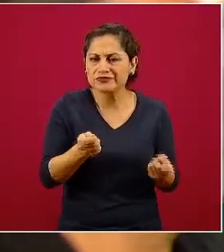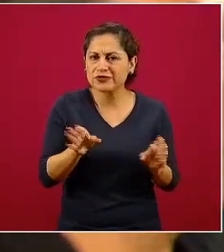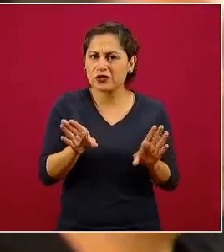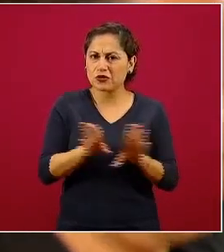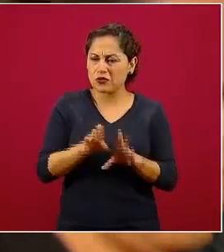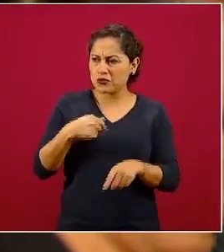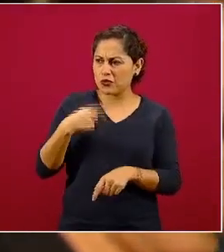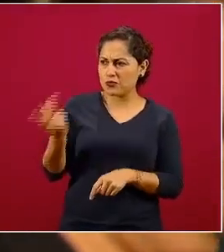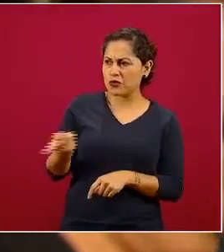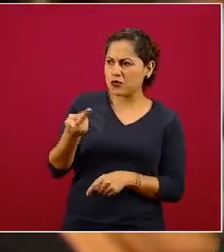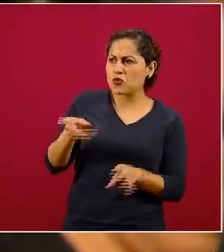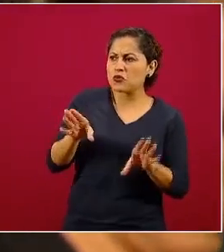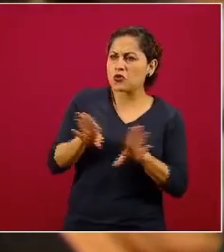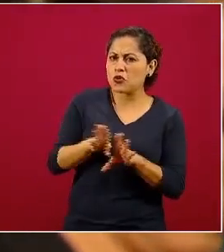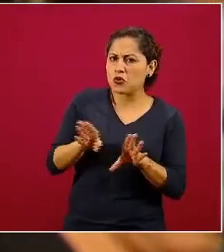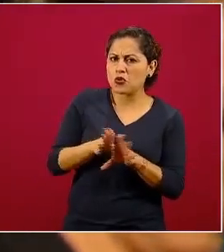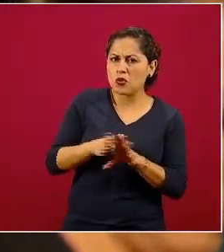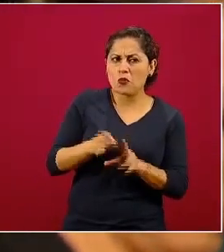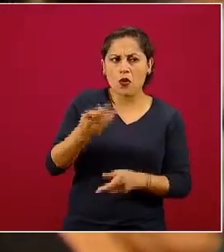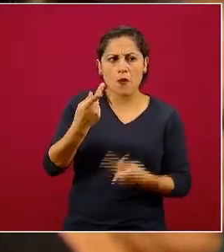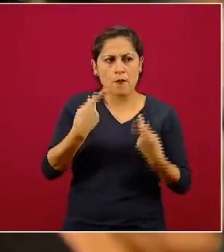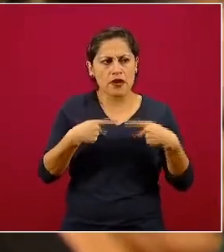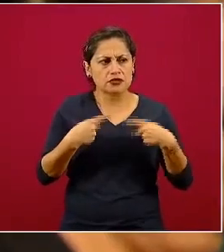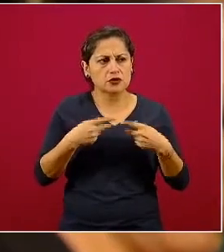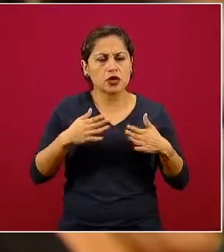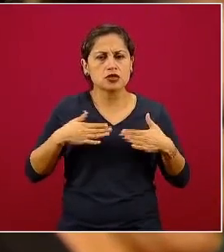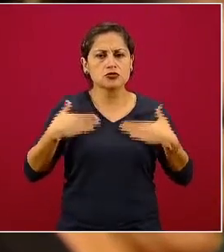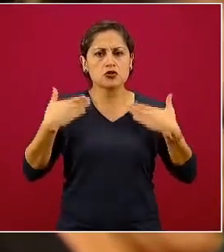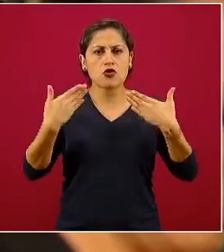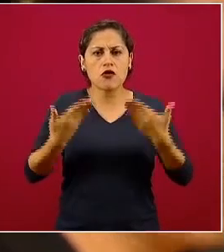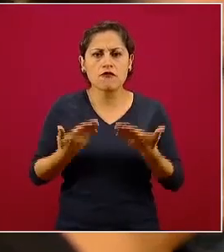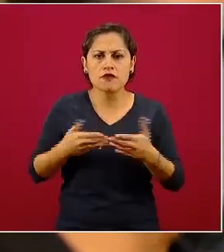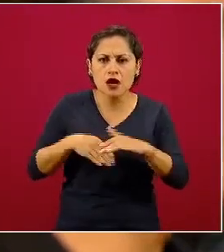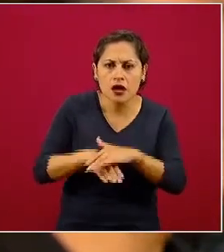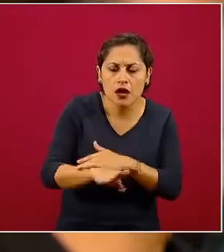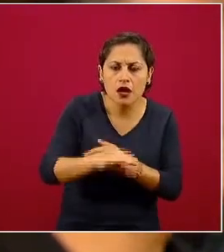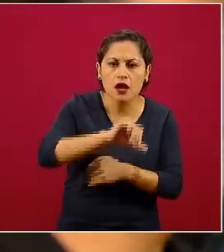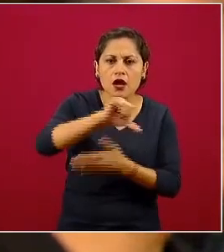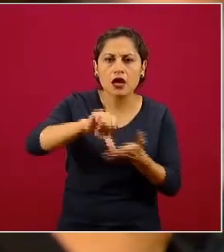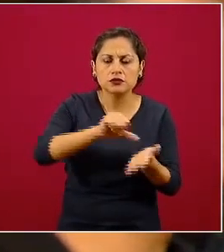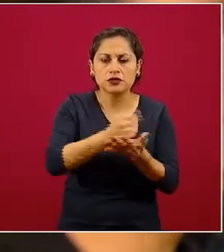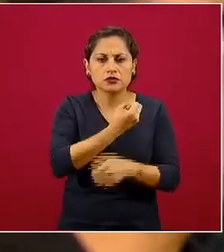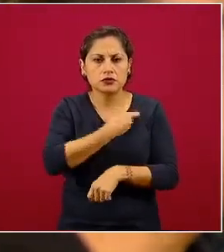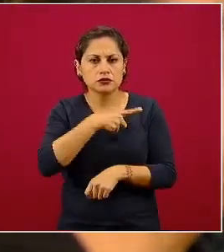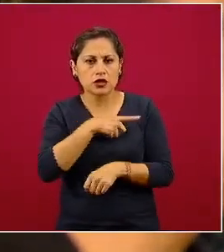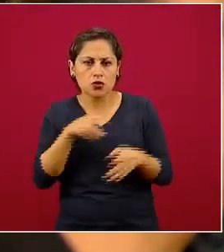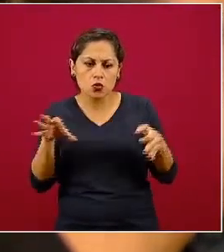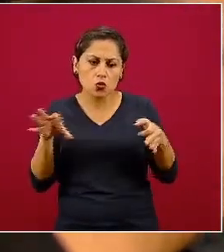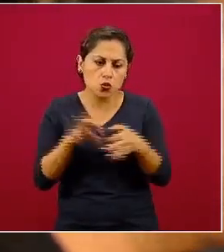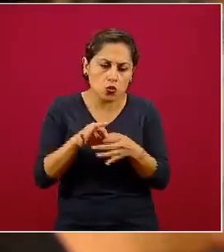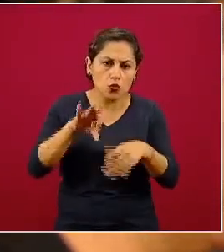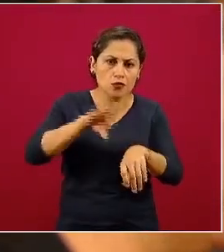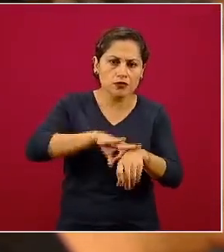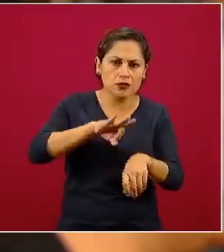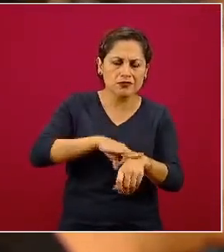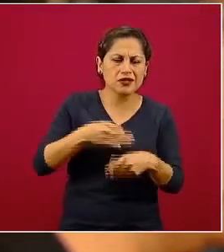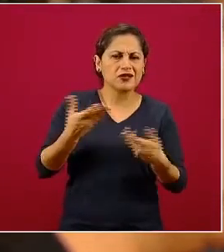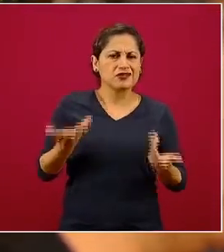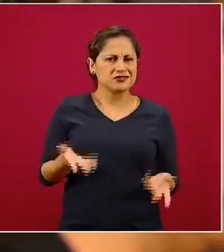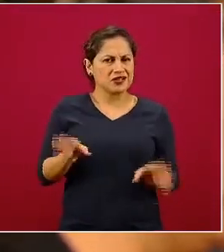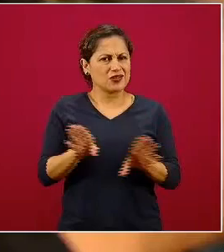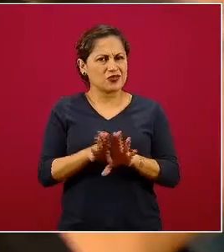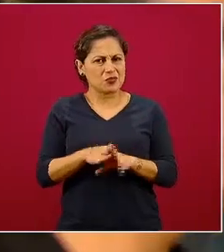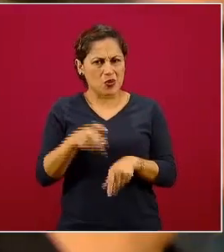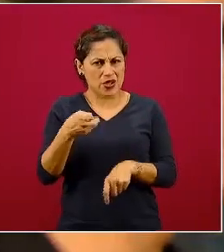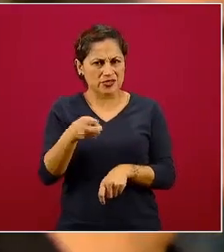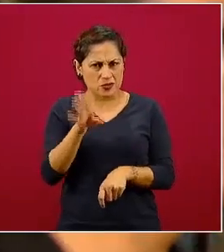para que no traten mal a los pacientes y salga peor? ¿No? Entonces, ¿esta falta de regulación afecta a la epidemia? ¿No? ¿Cómo